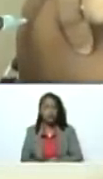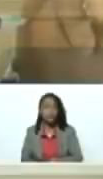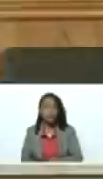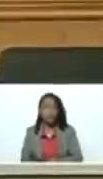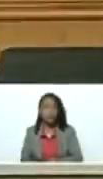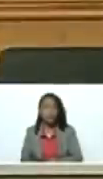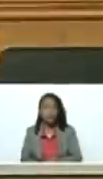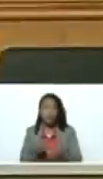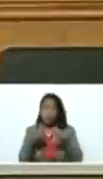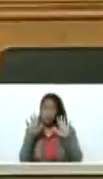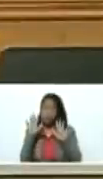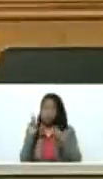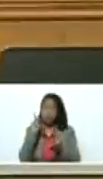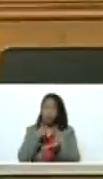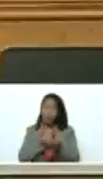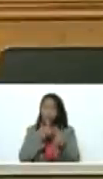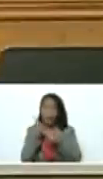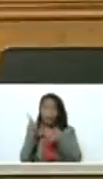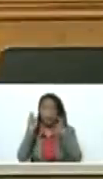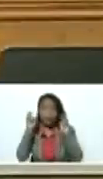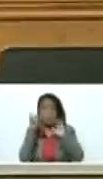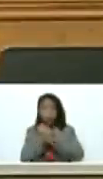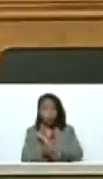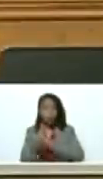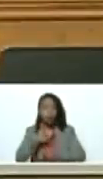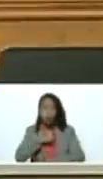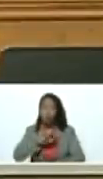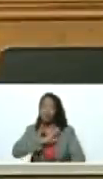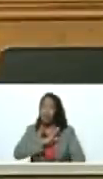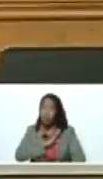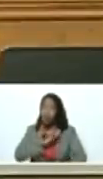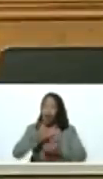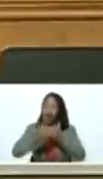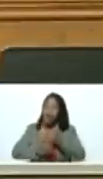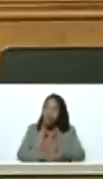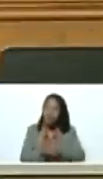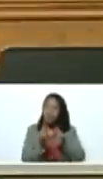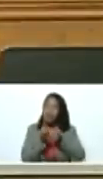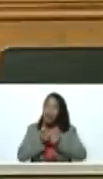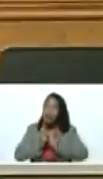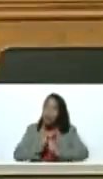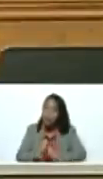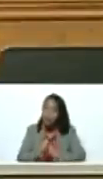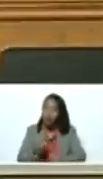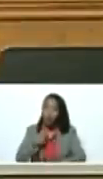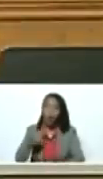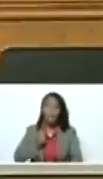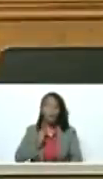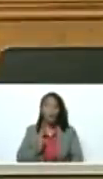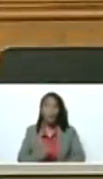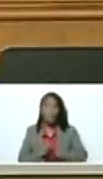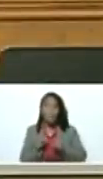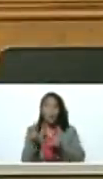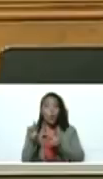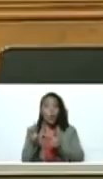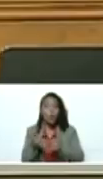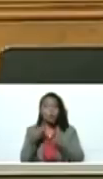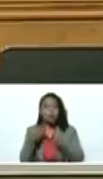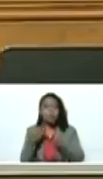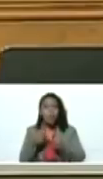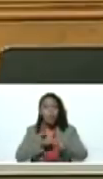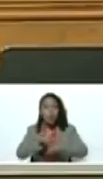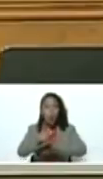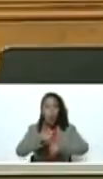Mientras llegamos a eso, tenemos que avanzar en tratamiento. Yo aprovecho esta oportunidad para que